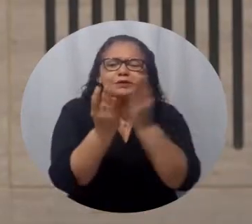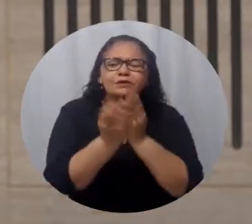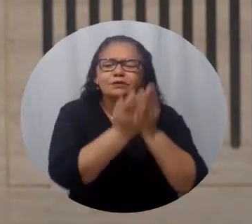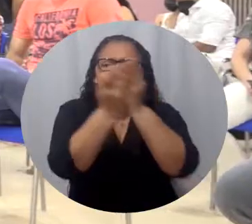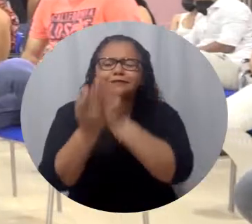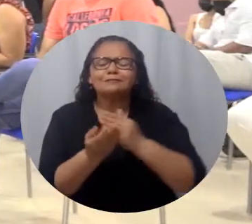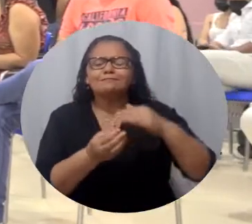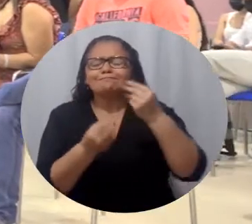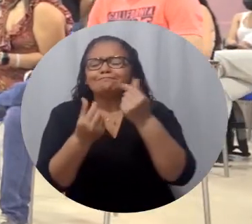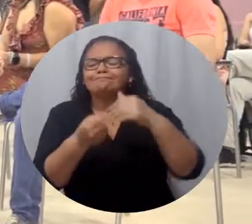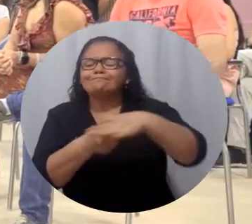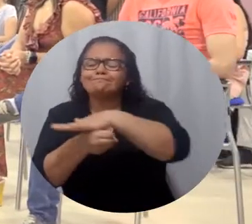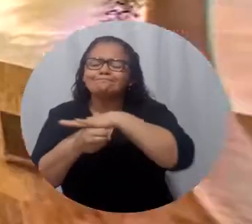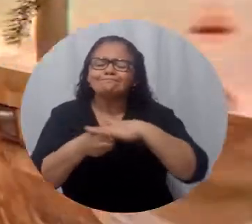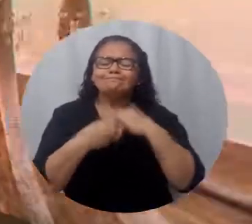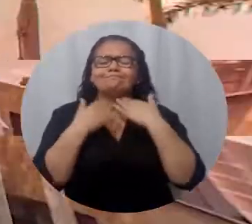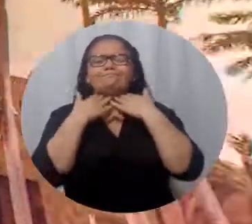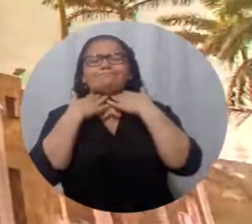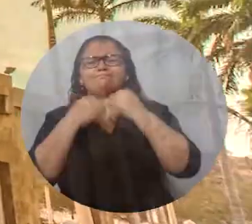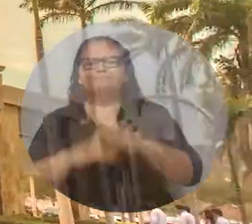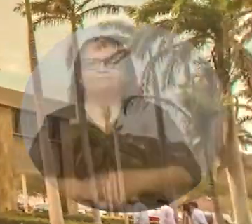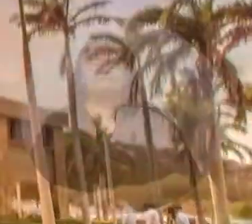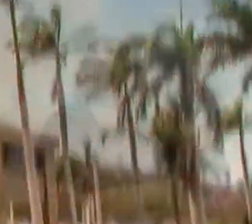Fondo de Solidaridad 2.0.